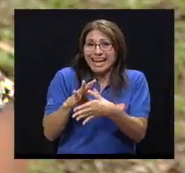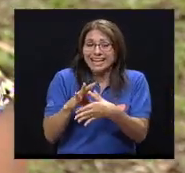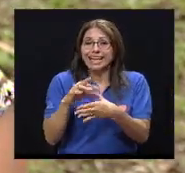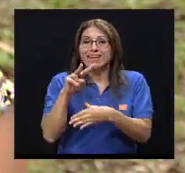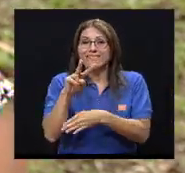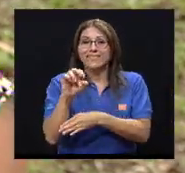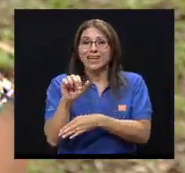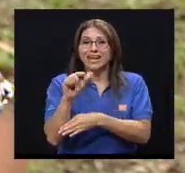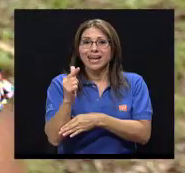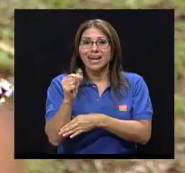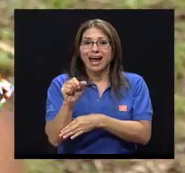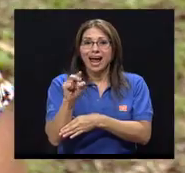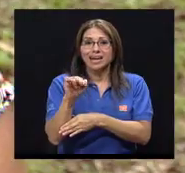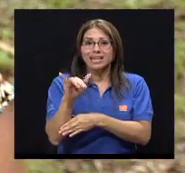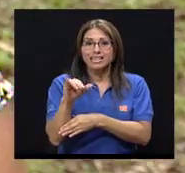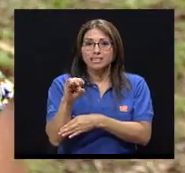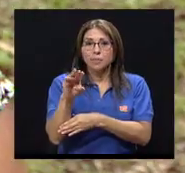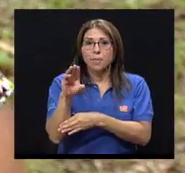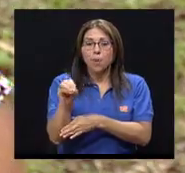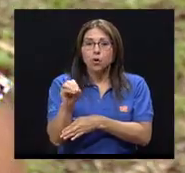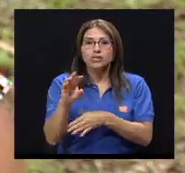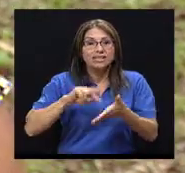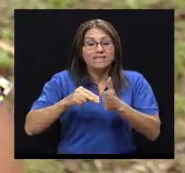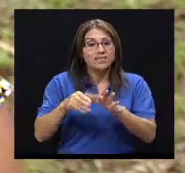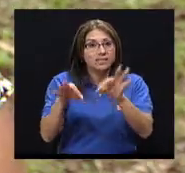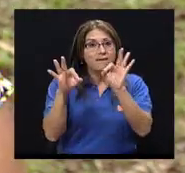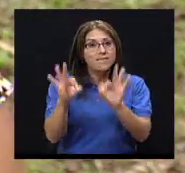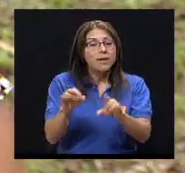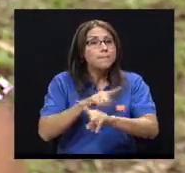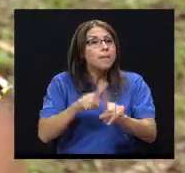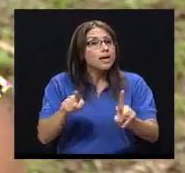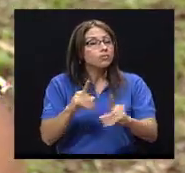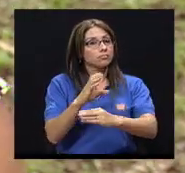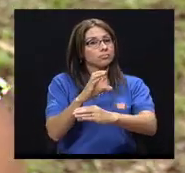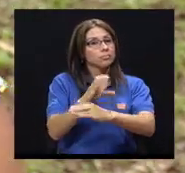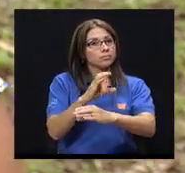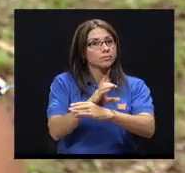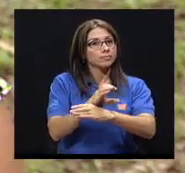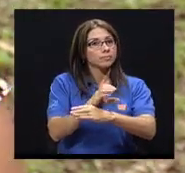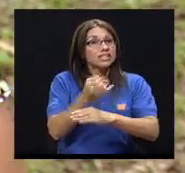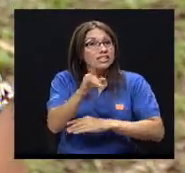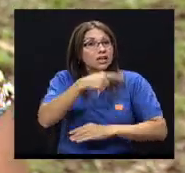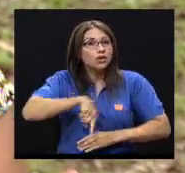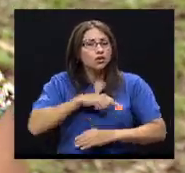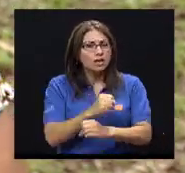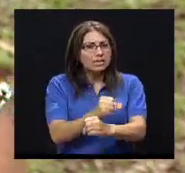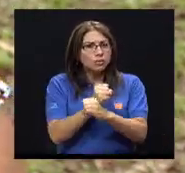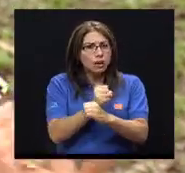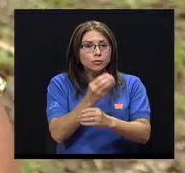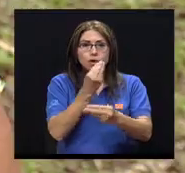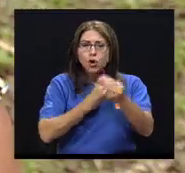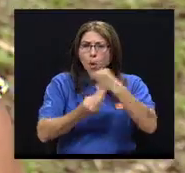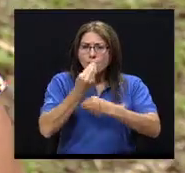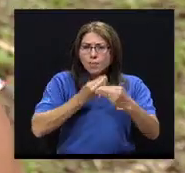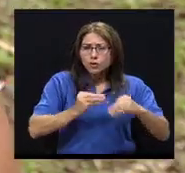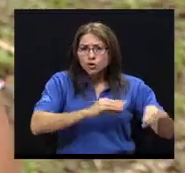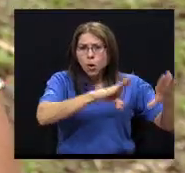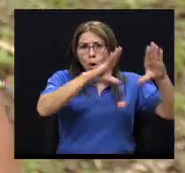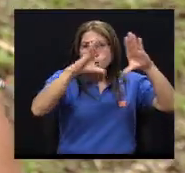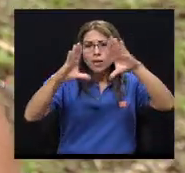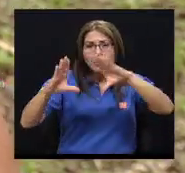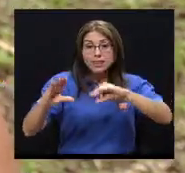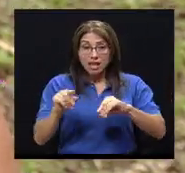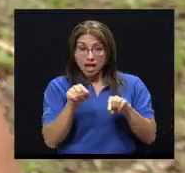tenemos nutrición adecuada, si nos aseguramos de que todo lo que estamos consumiendo durante el día es para favorecer mi